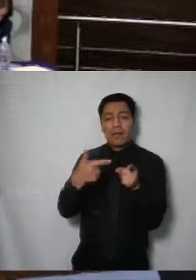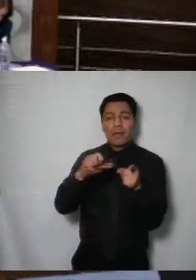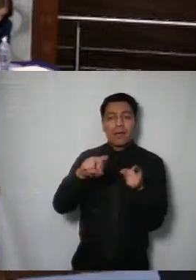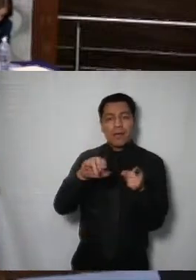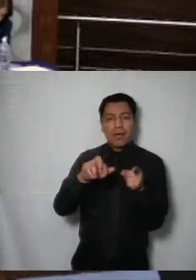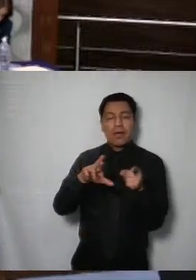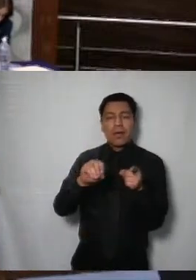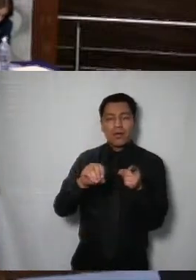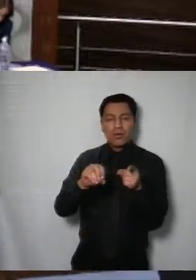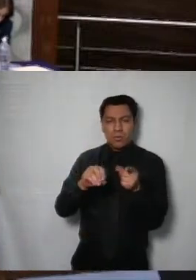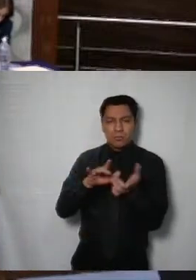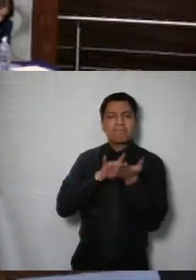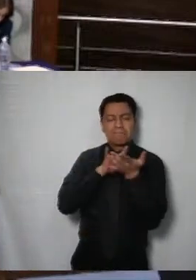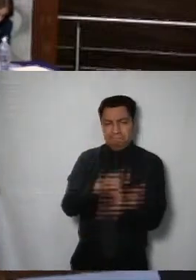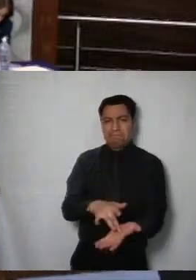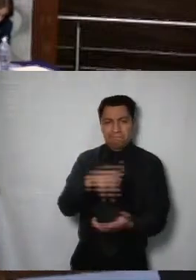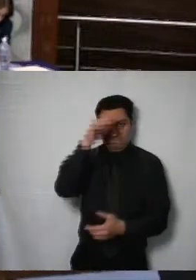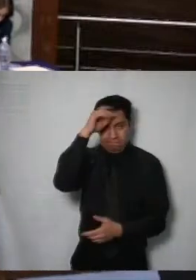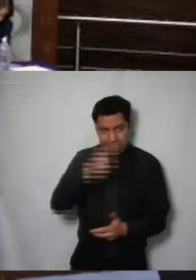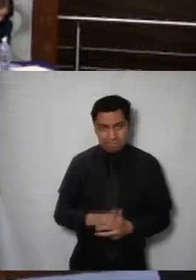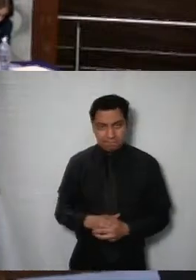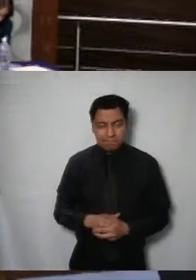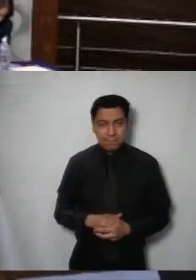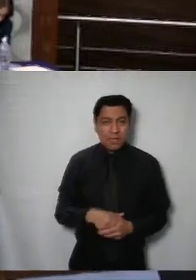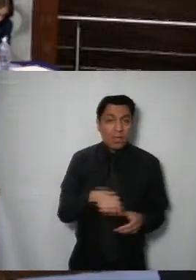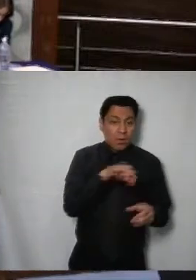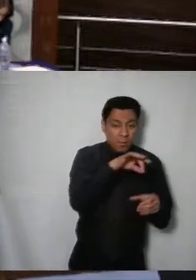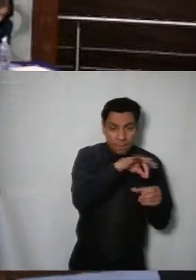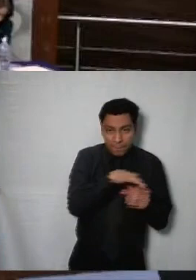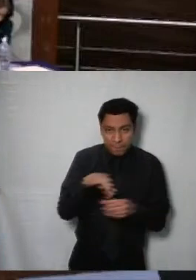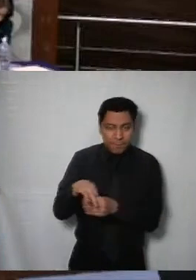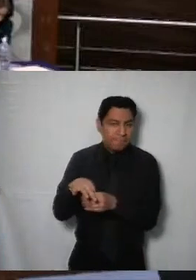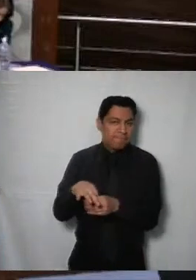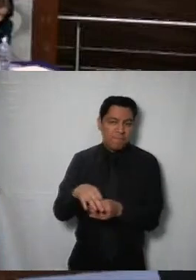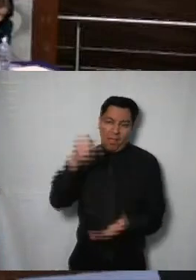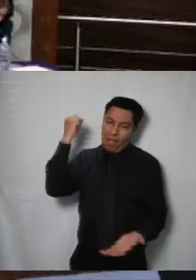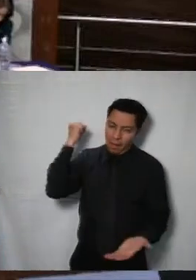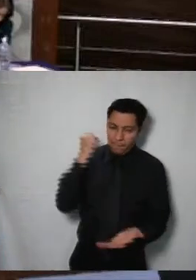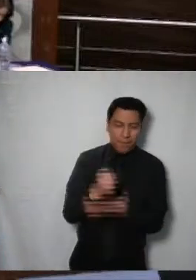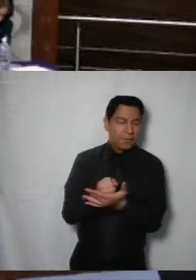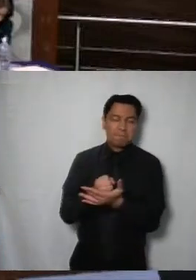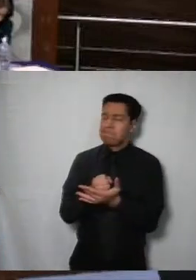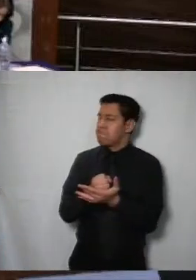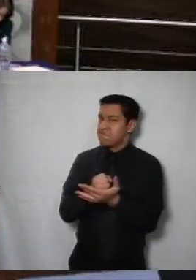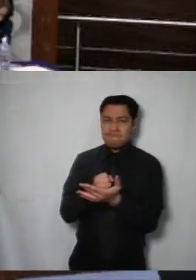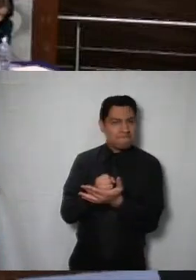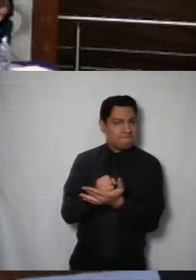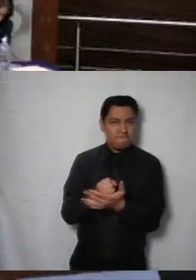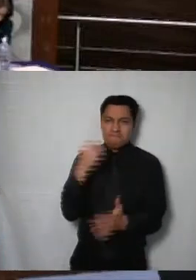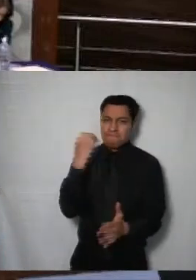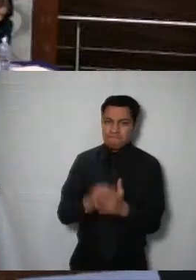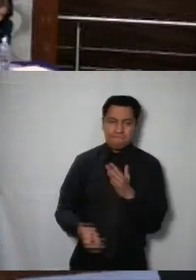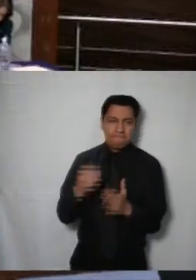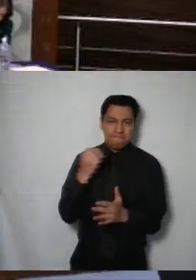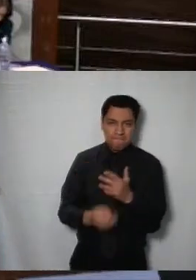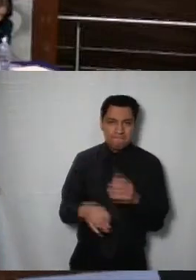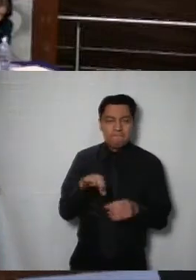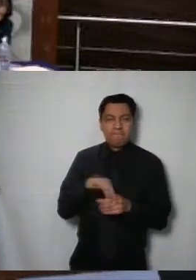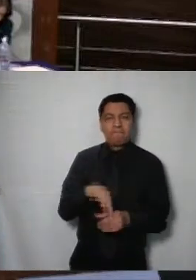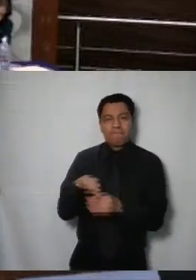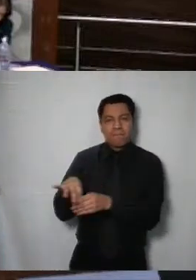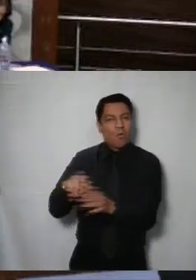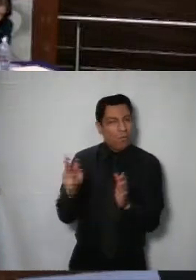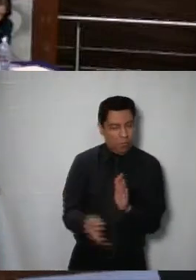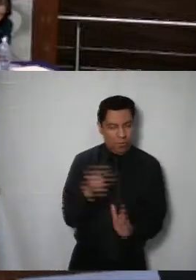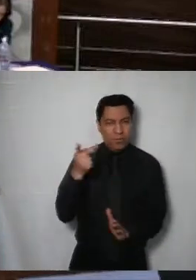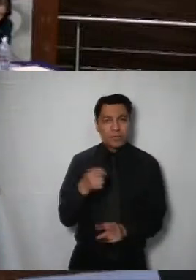a favor dada la votación el proyecto de resolución no se aprueba con el sentido de confirmar por lo que procederé a tomar la